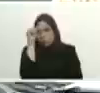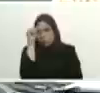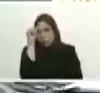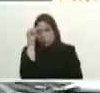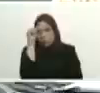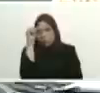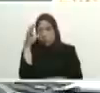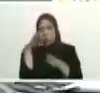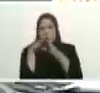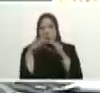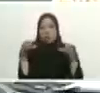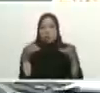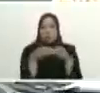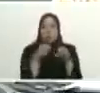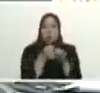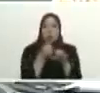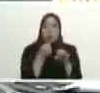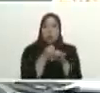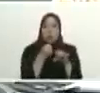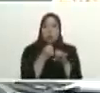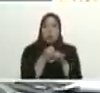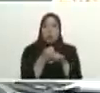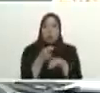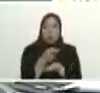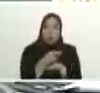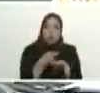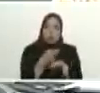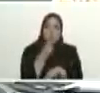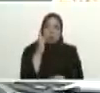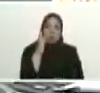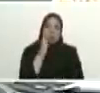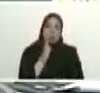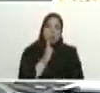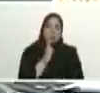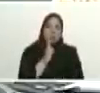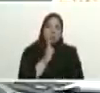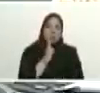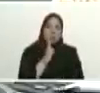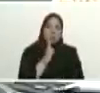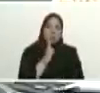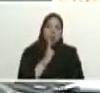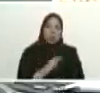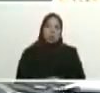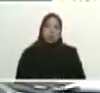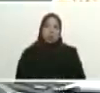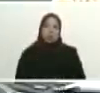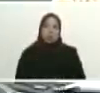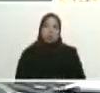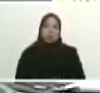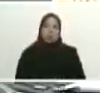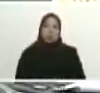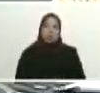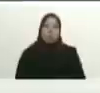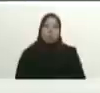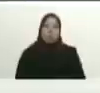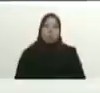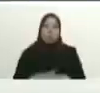el equipo de trabajo del gobierno bolivariano fuimos recibidos de manera